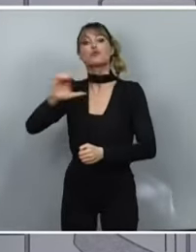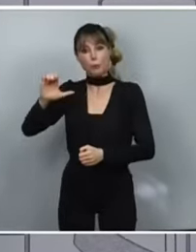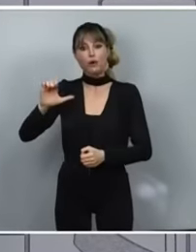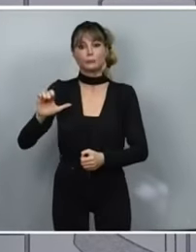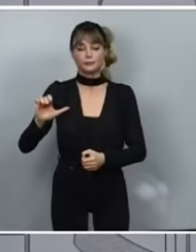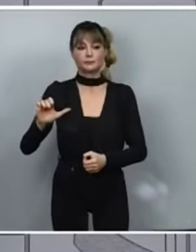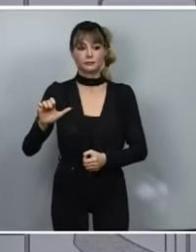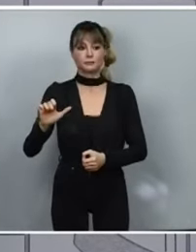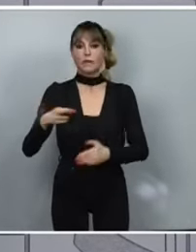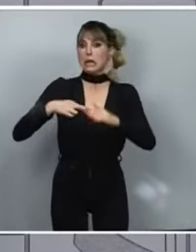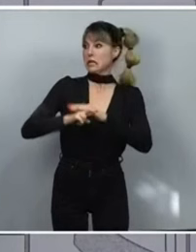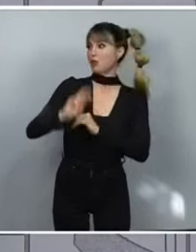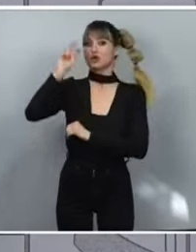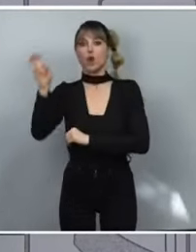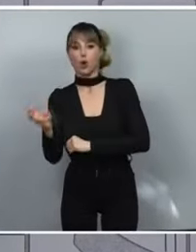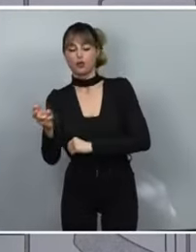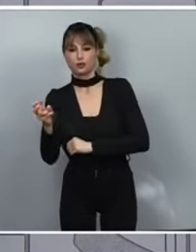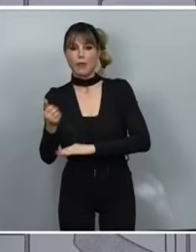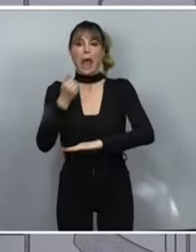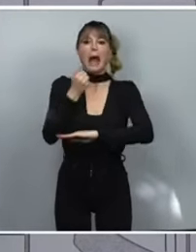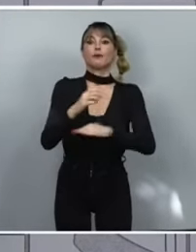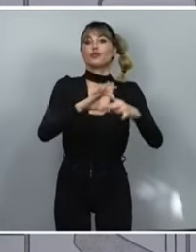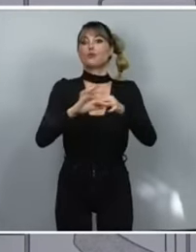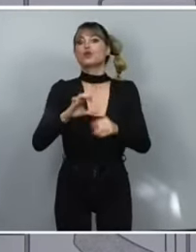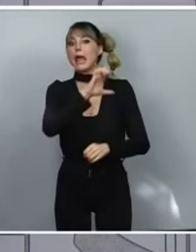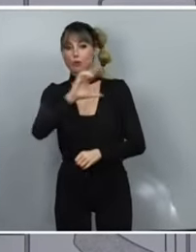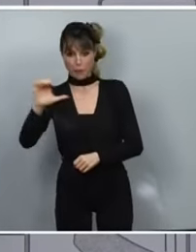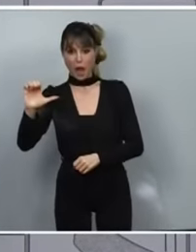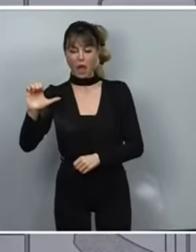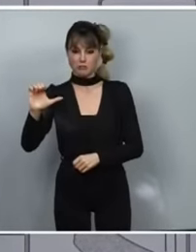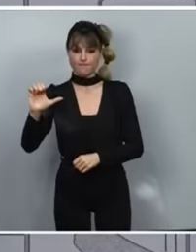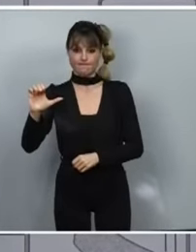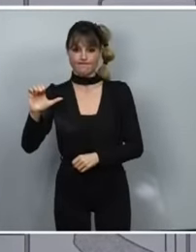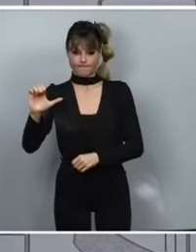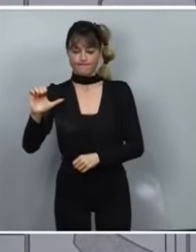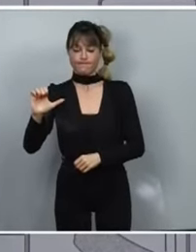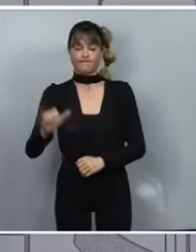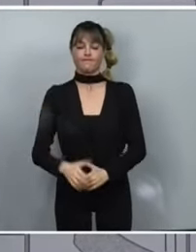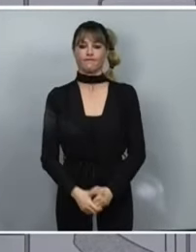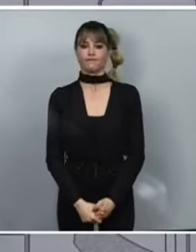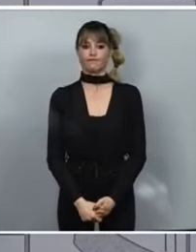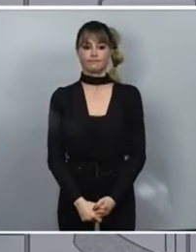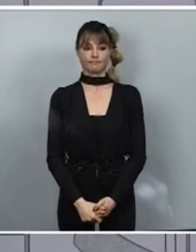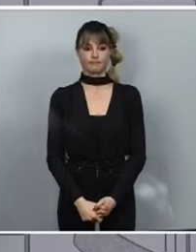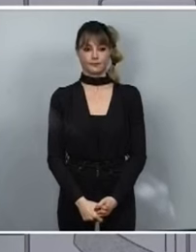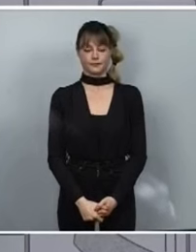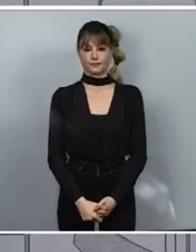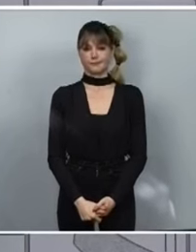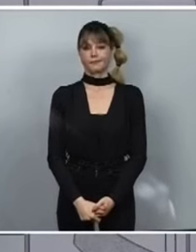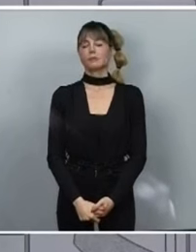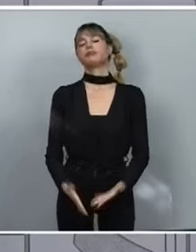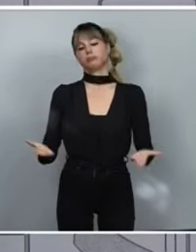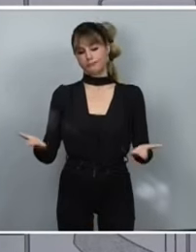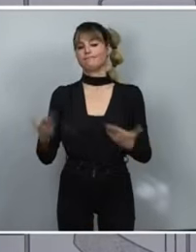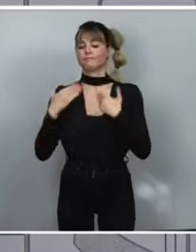utilización de otros recursos de apoyo comunitario provenientes de la Unión Europea. Y quiero, en este punto, por supuesto,